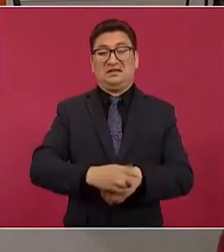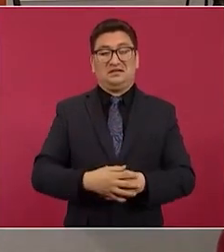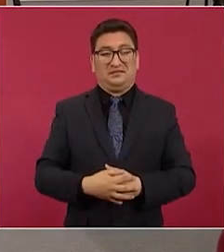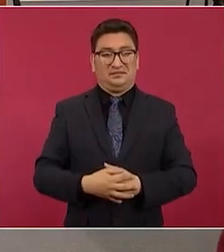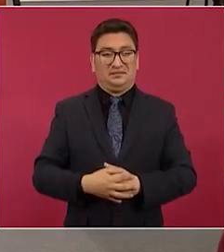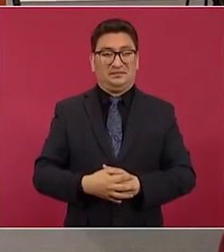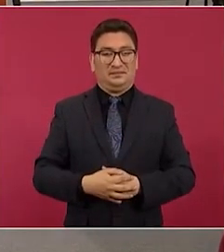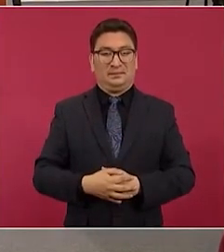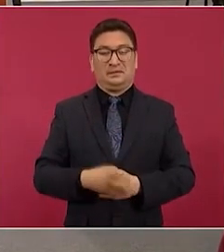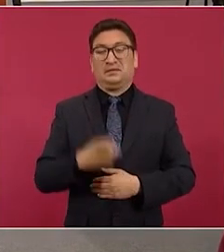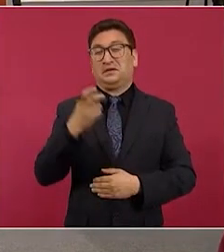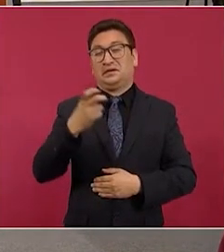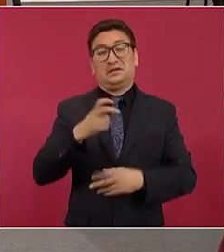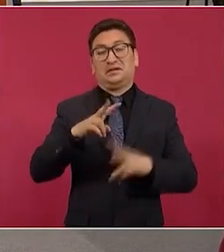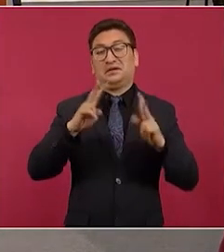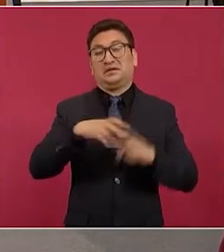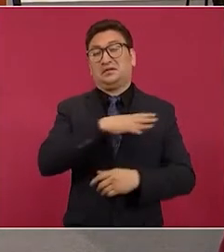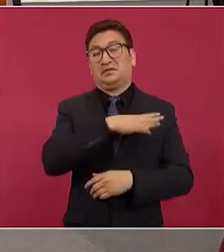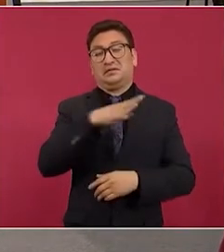y es general,